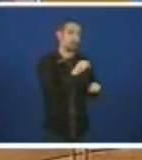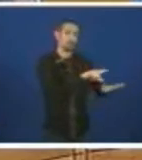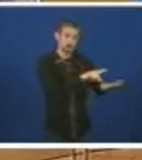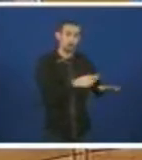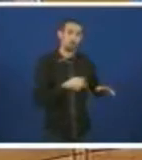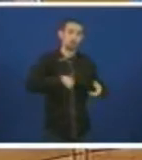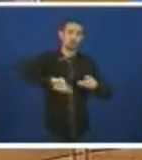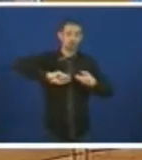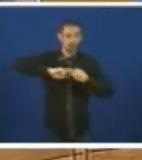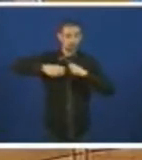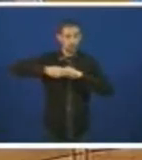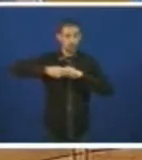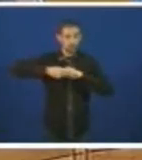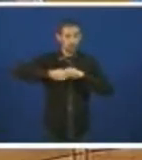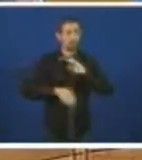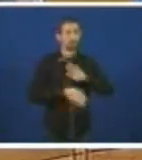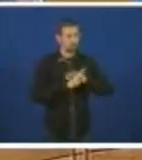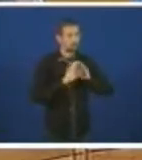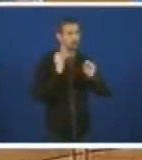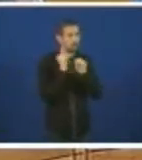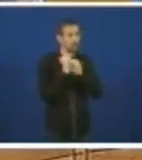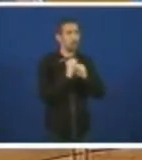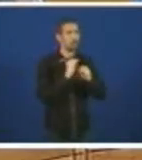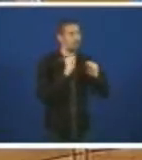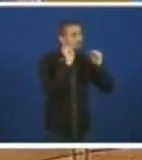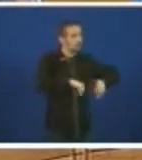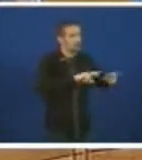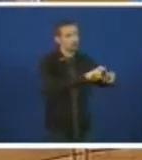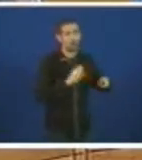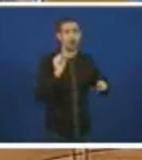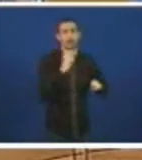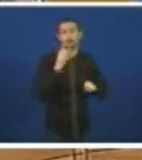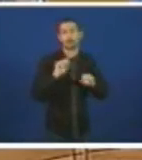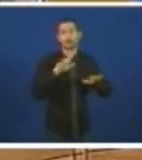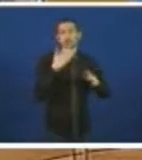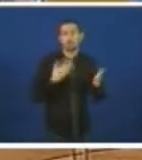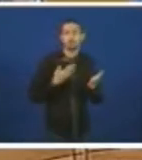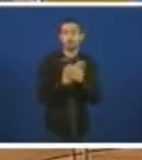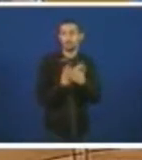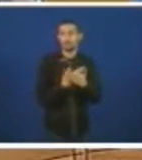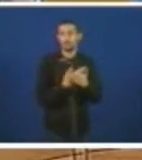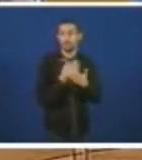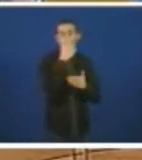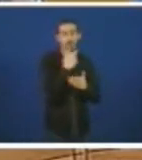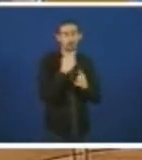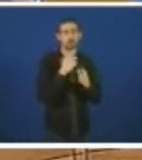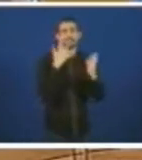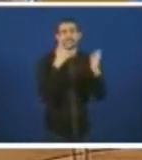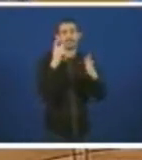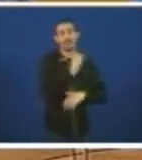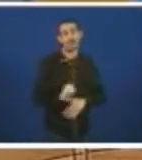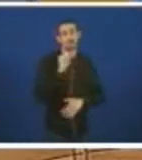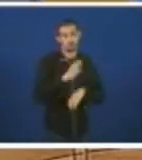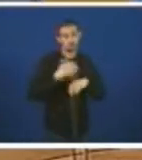traballar neste novo concerto desde ano 2010, cunha proposta de duración de seis anos e cunha posibilidad de